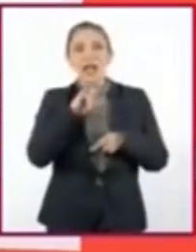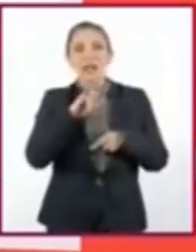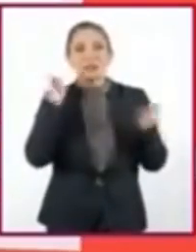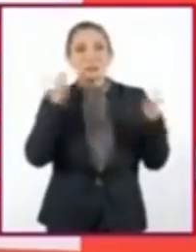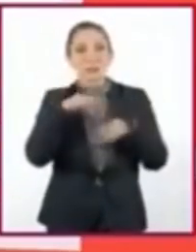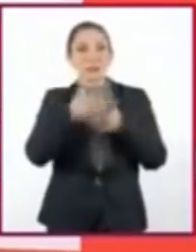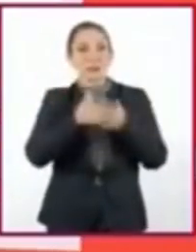la próxima.